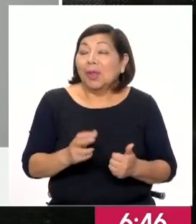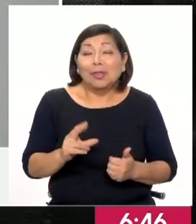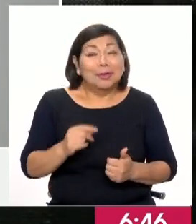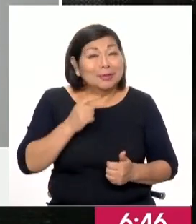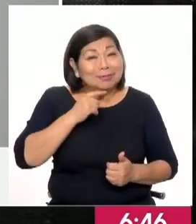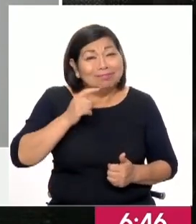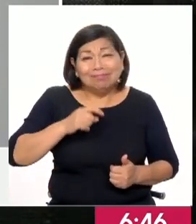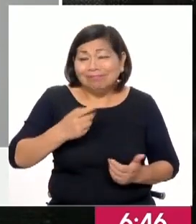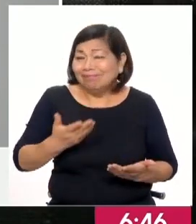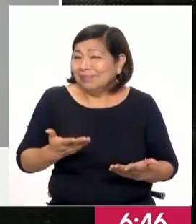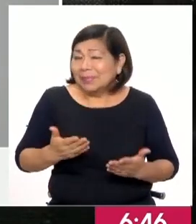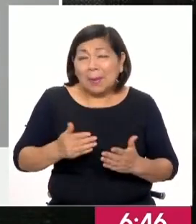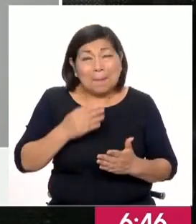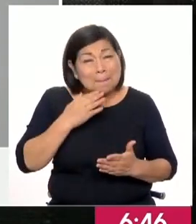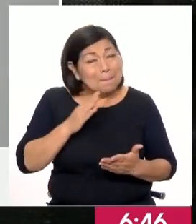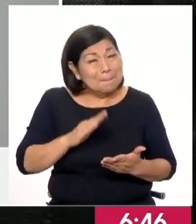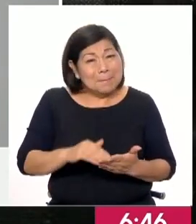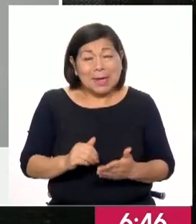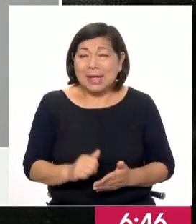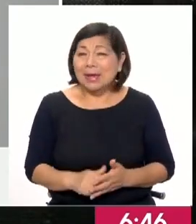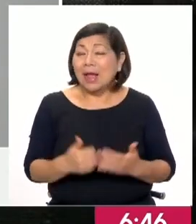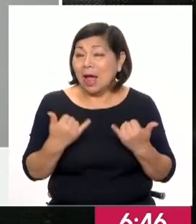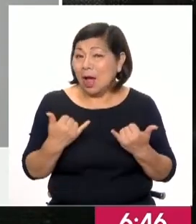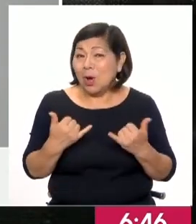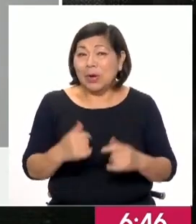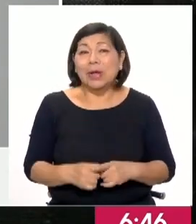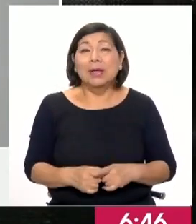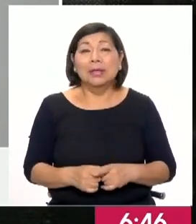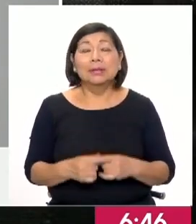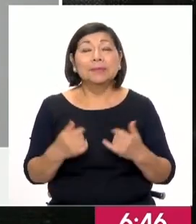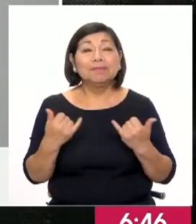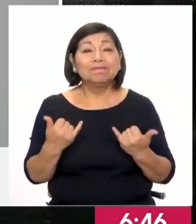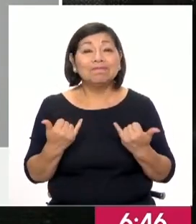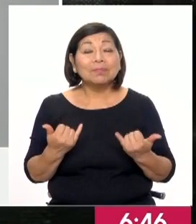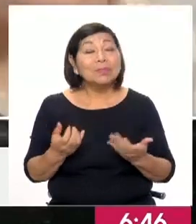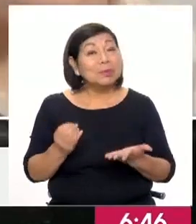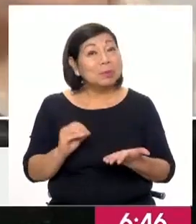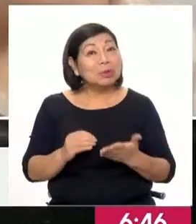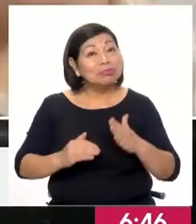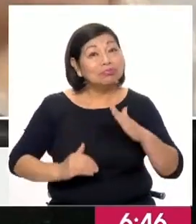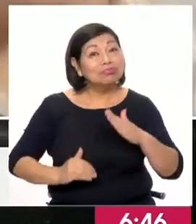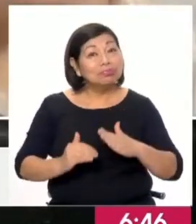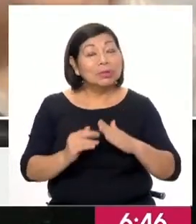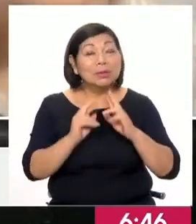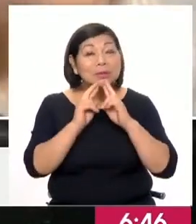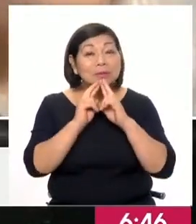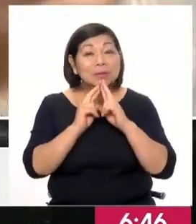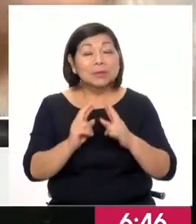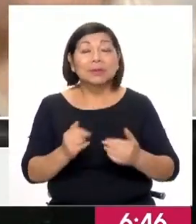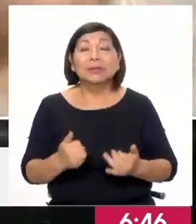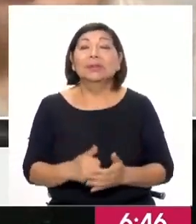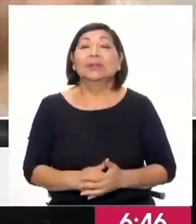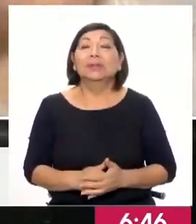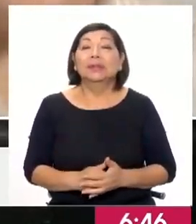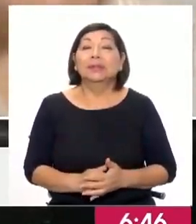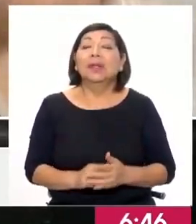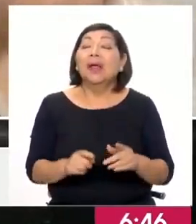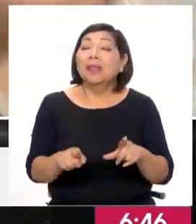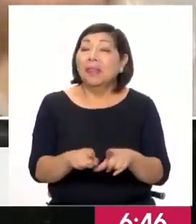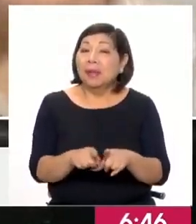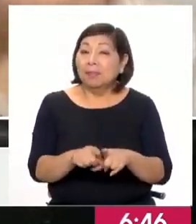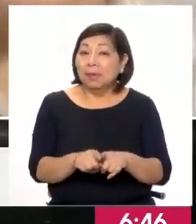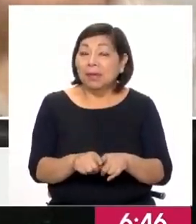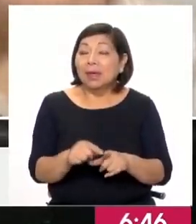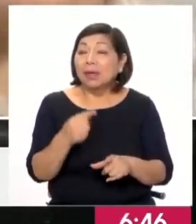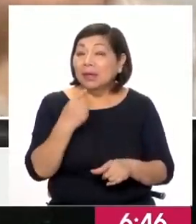necesariamente es malo en el contexto actual. Y de hecho, es muy destacable este resultado. Ahora, lo que también hay que